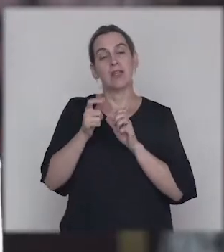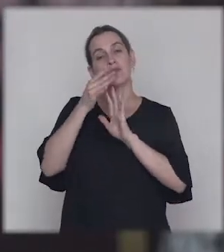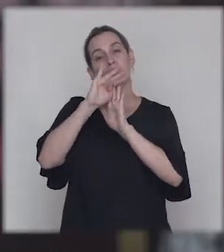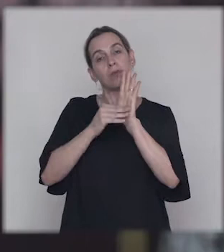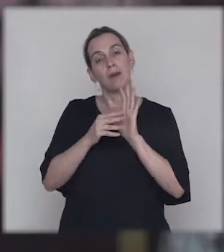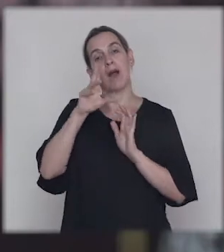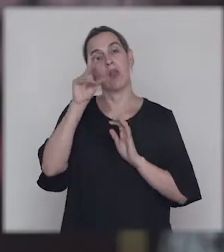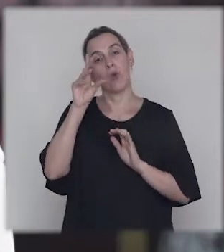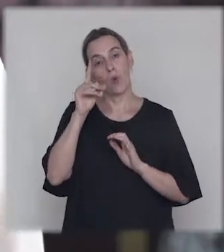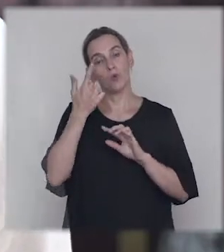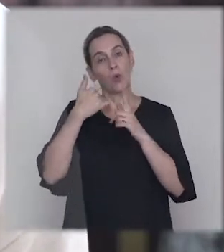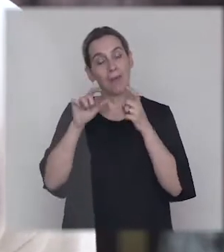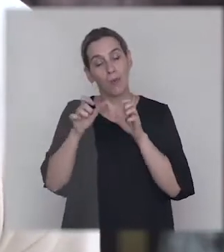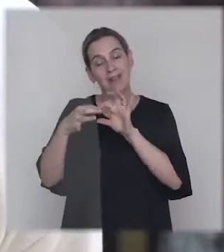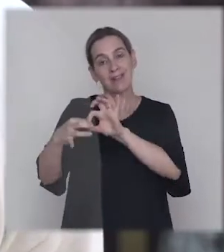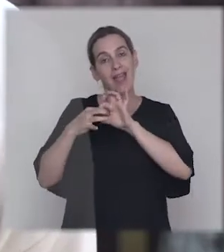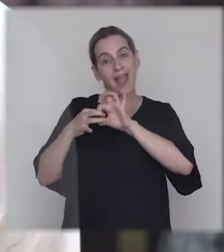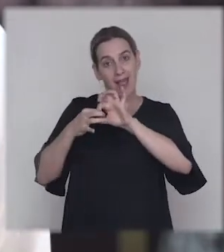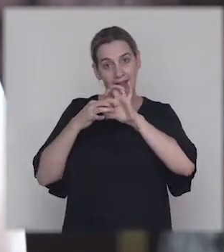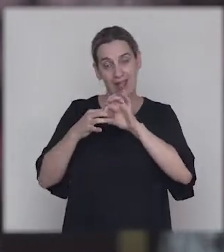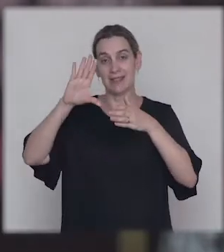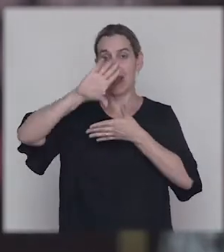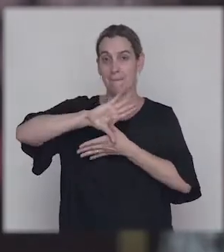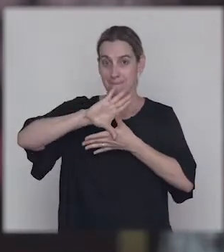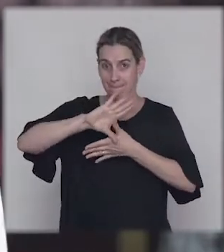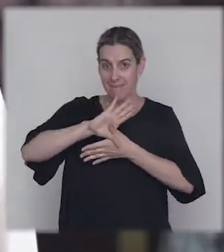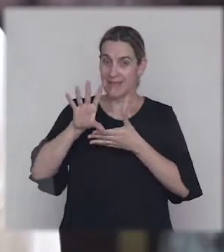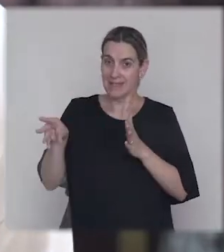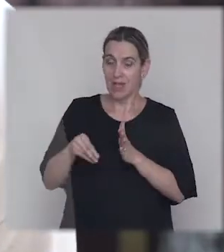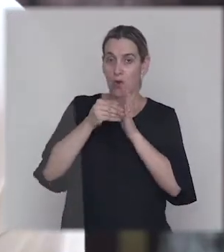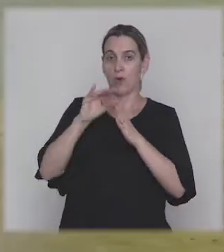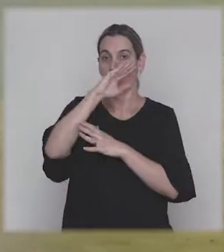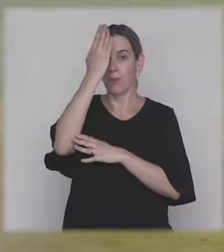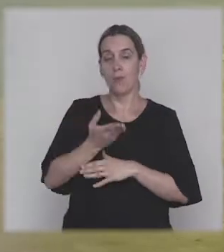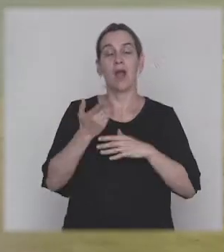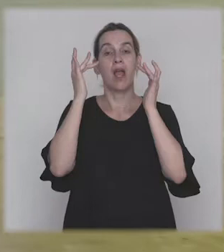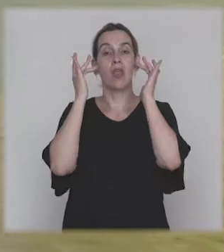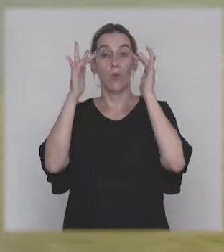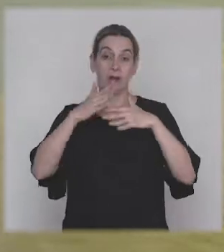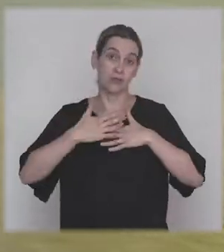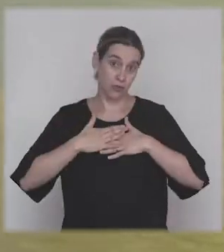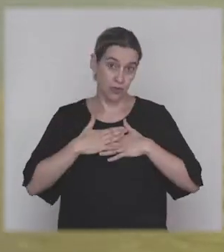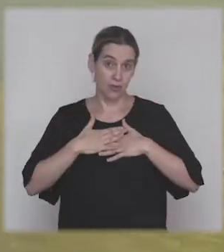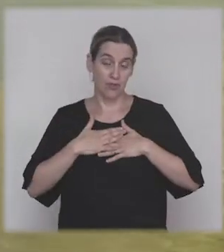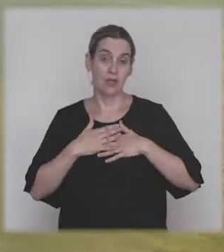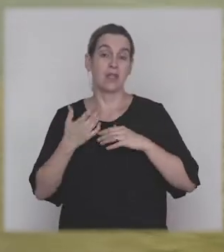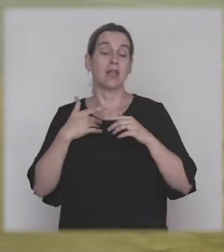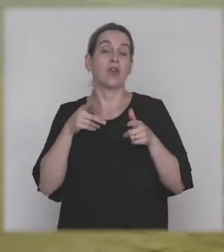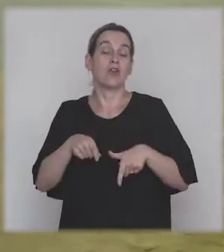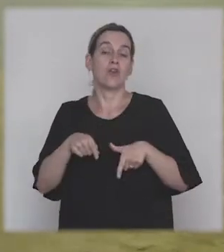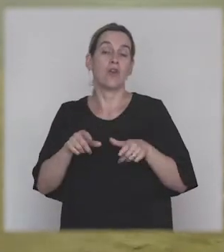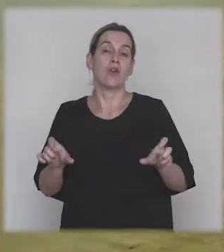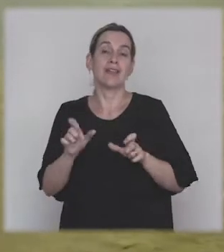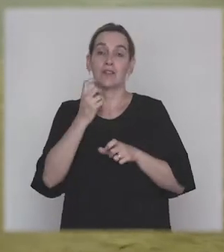Es un programa de UTU, pero que hace alianza con Mides, en este caso que incorpora la figura educadora, que soy yo. Lo que